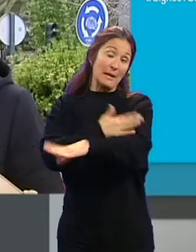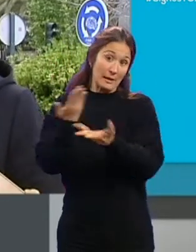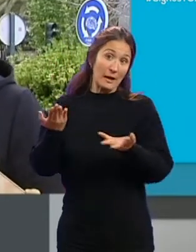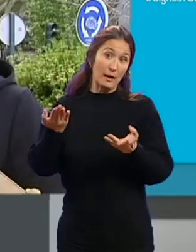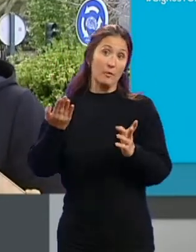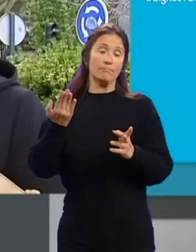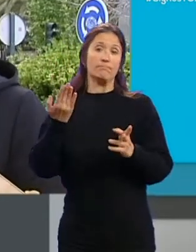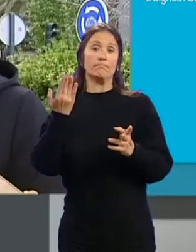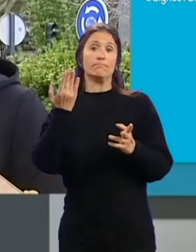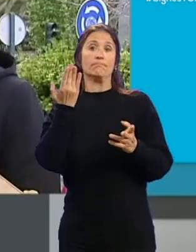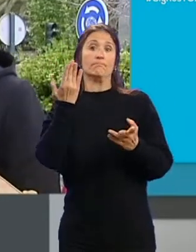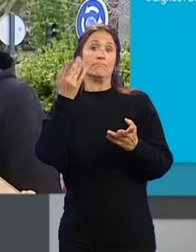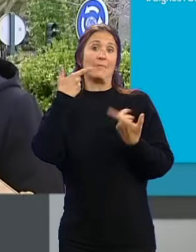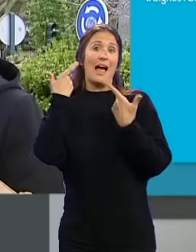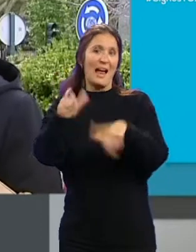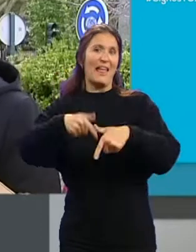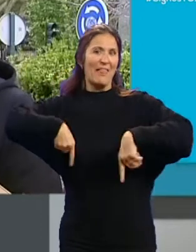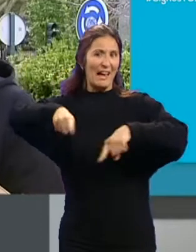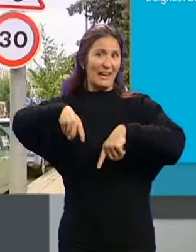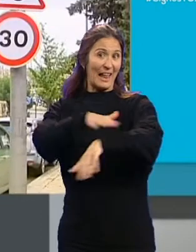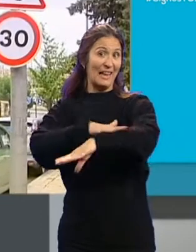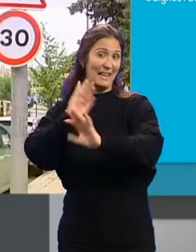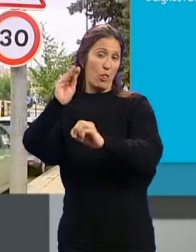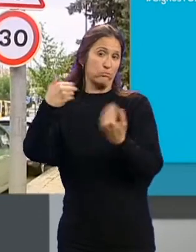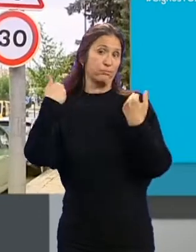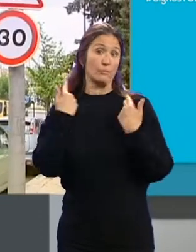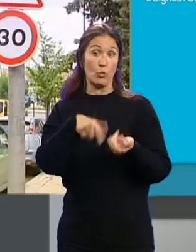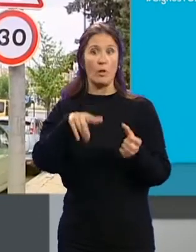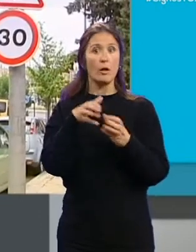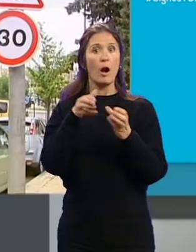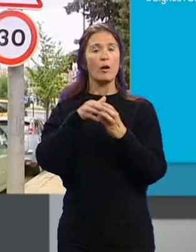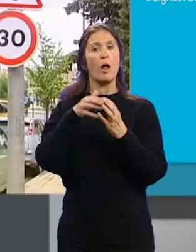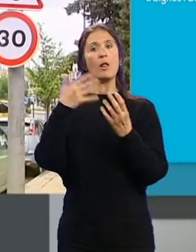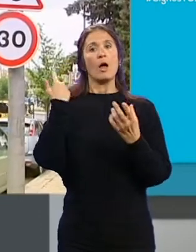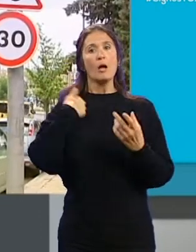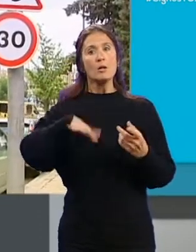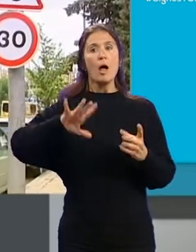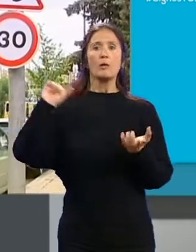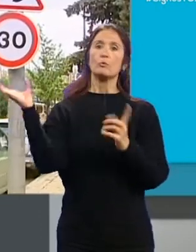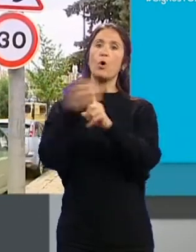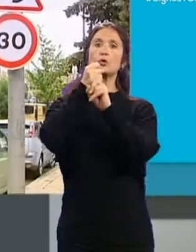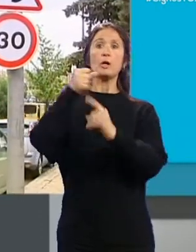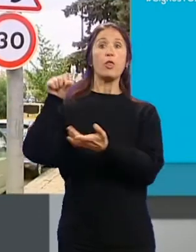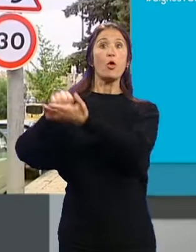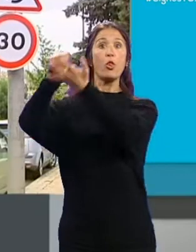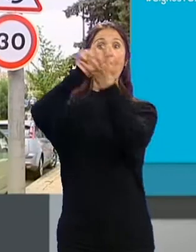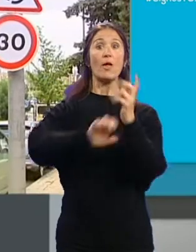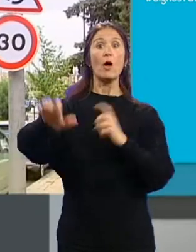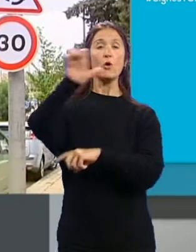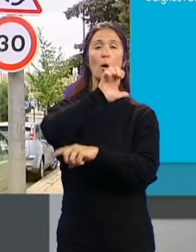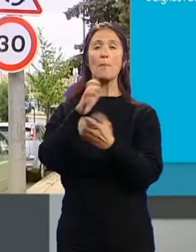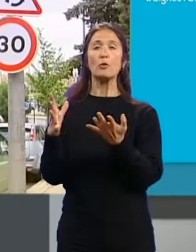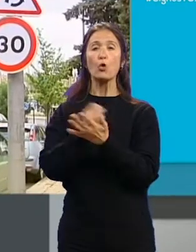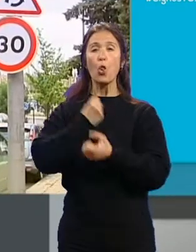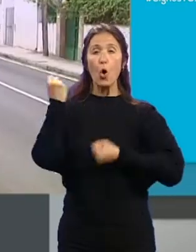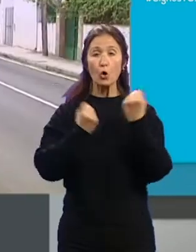al área de carreteras del Estado. Granada, pues, se convierte en una de las muchas ciudades europeas... ...donde la velocidad de todos